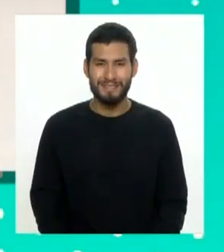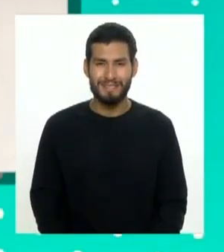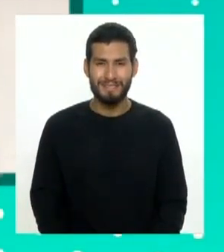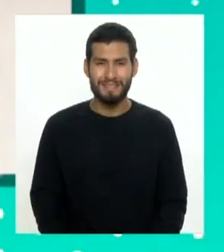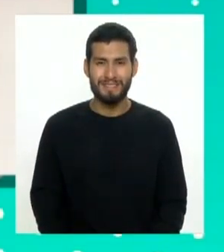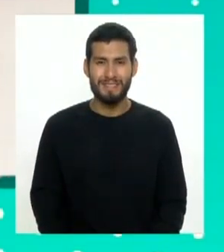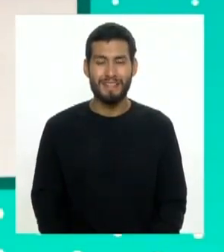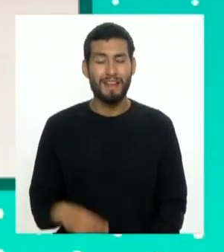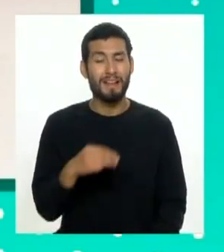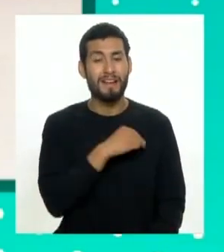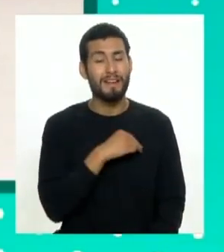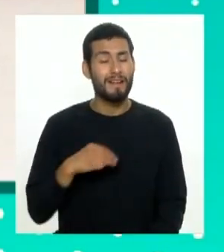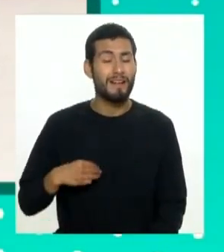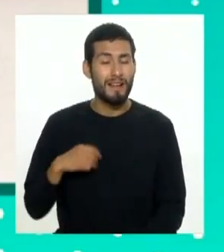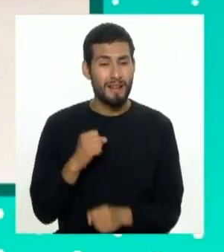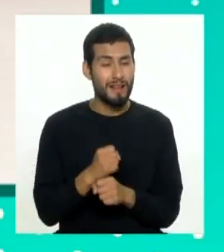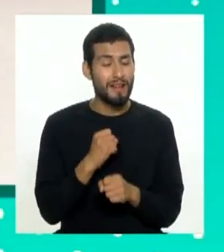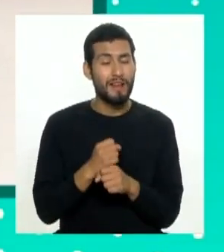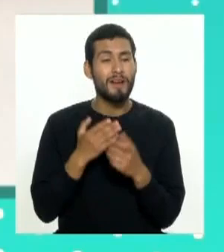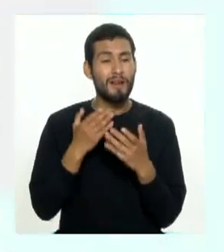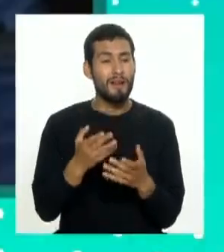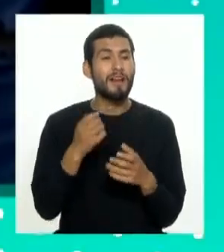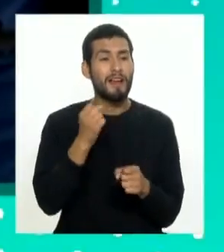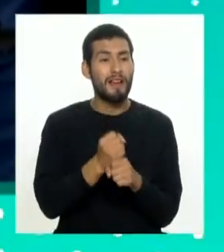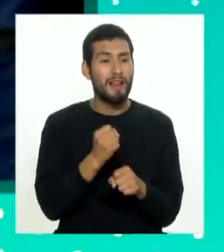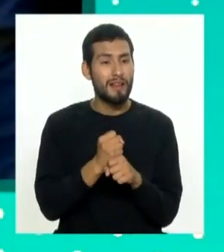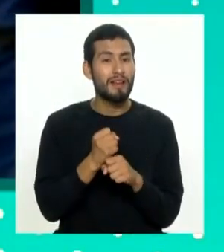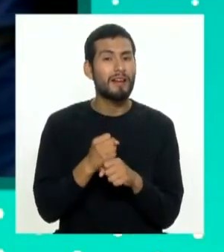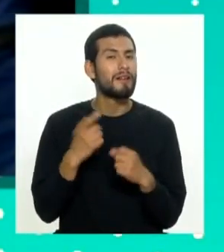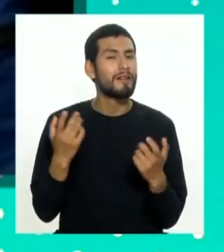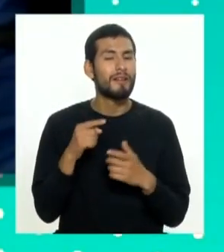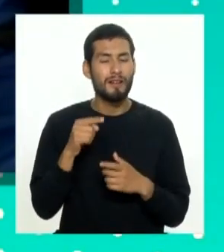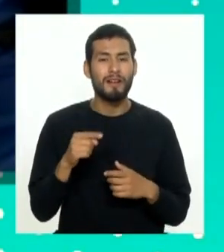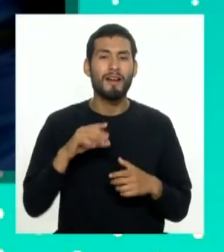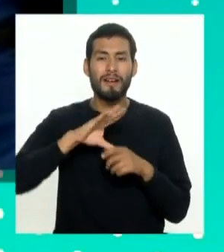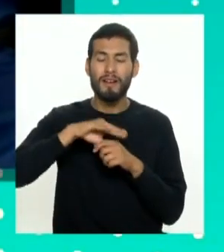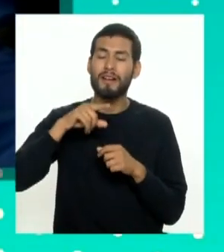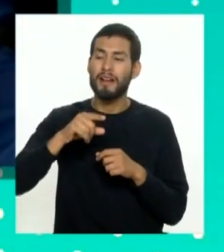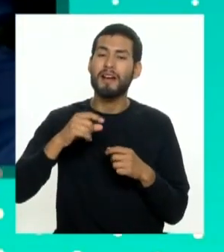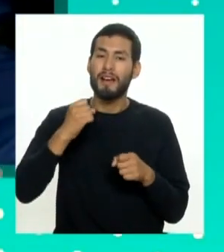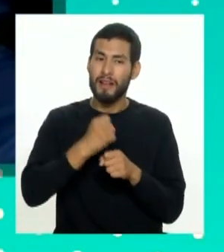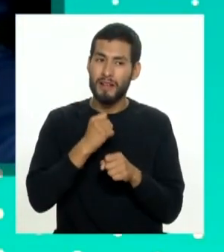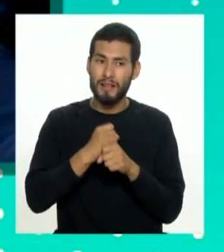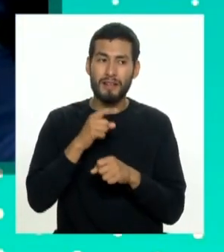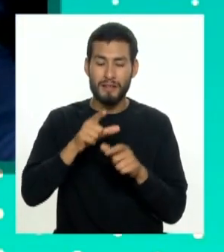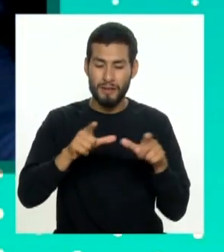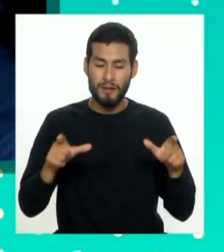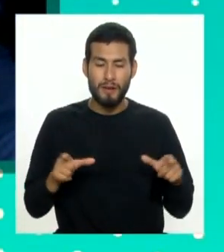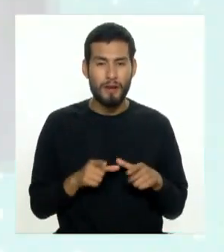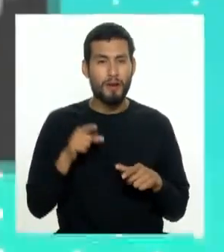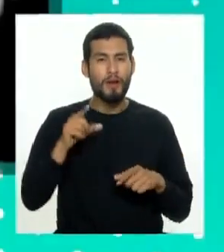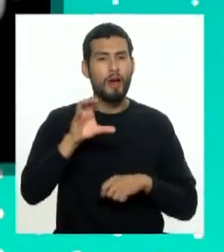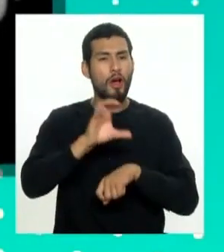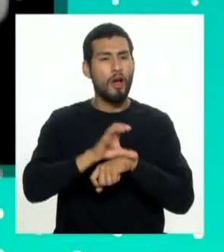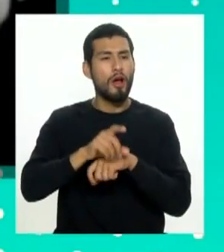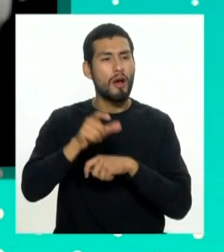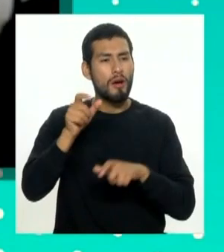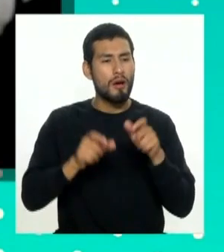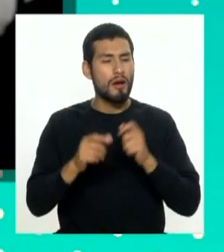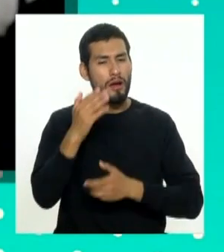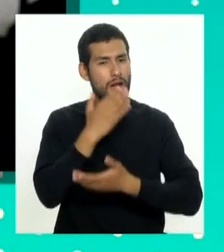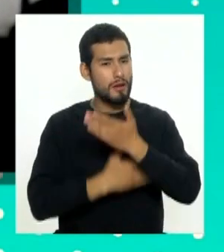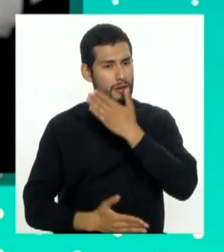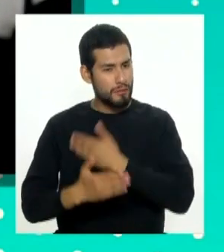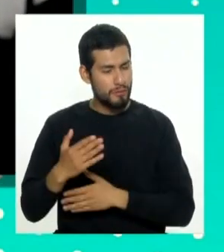El Ministerio de Trabajo y Promoción del Empleo organiza la Feria de Empleo en el Distrito de Comas dirigida a personas con